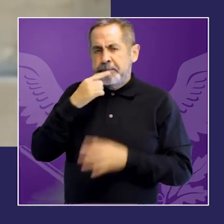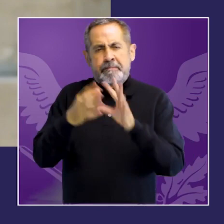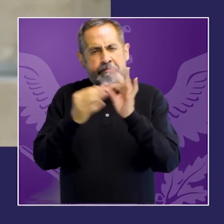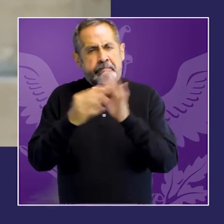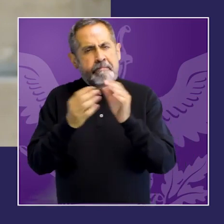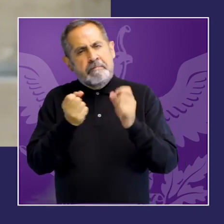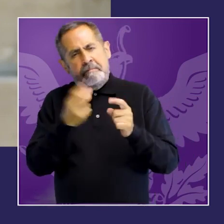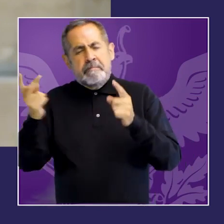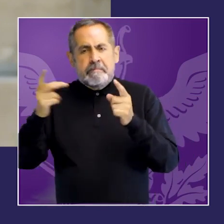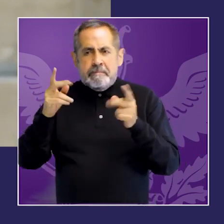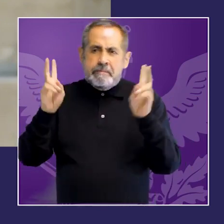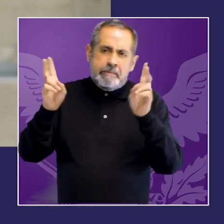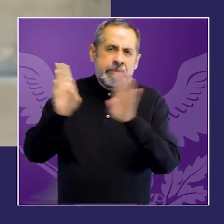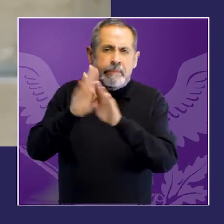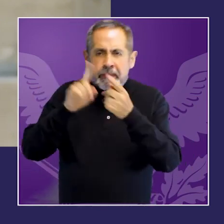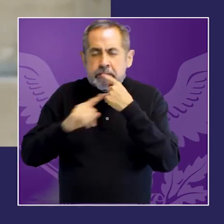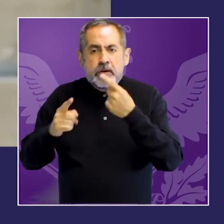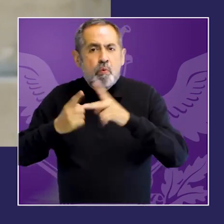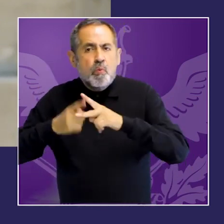países y de manera sostenida